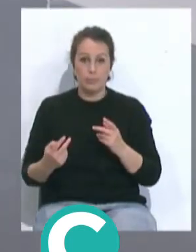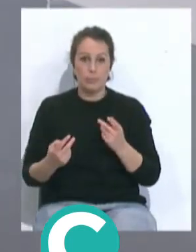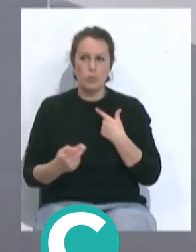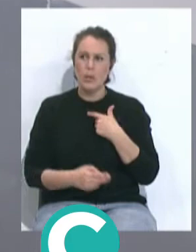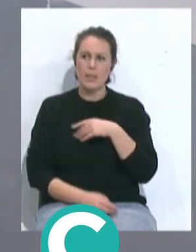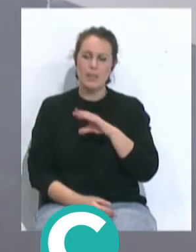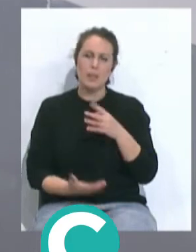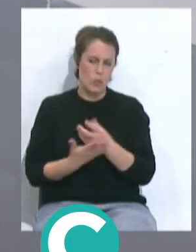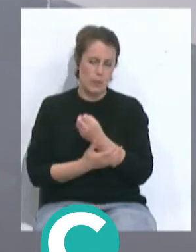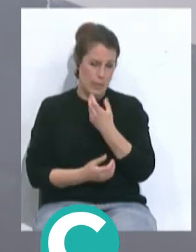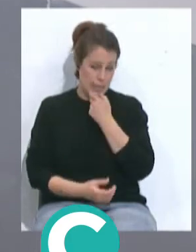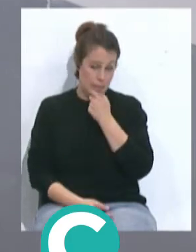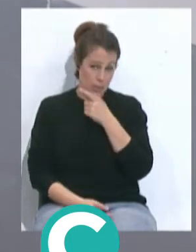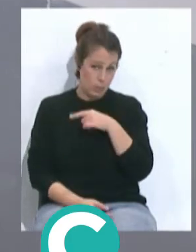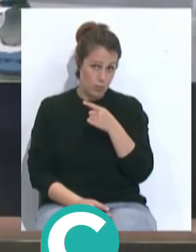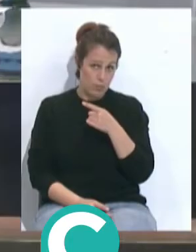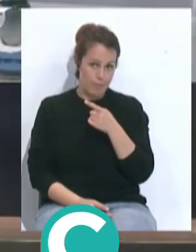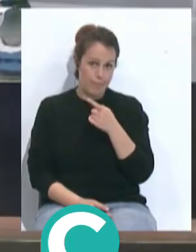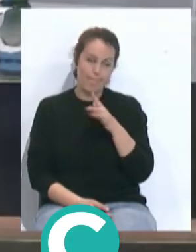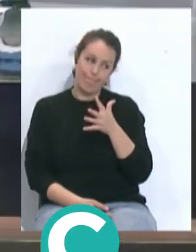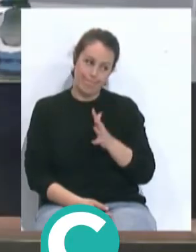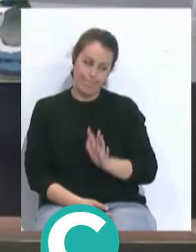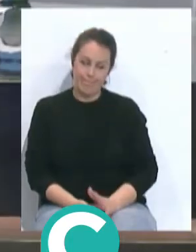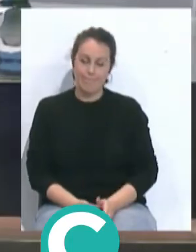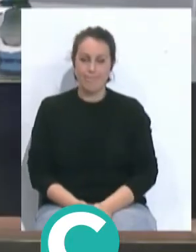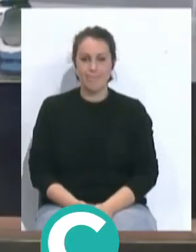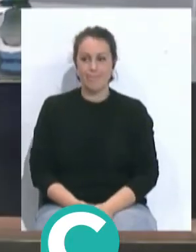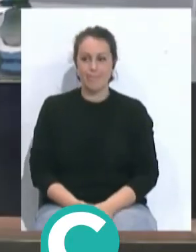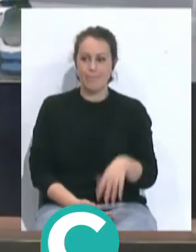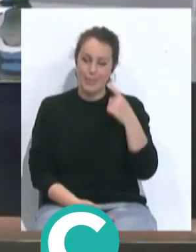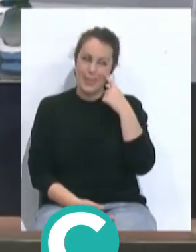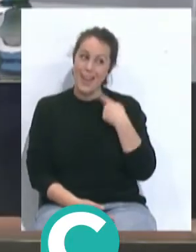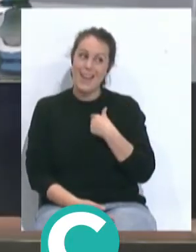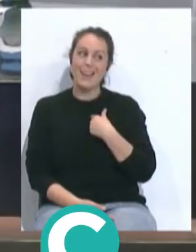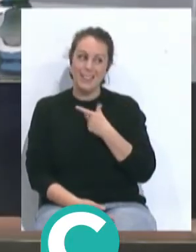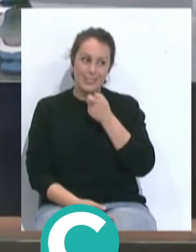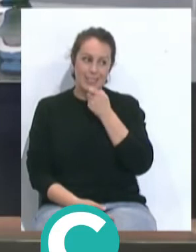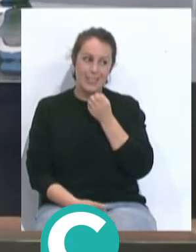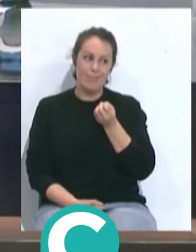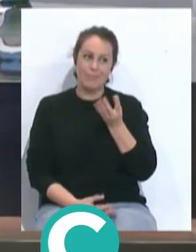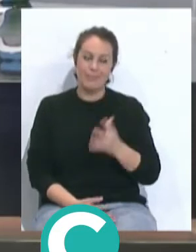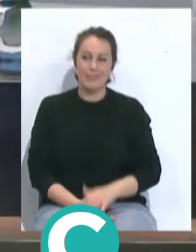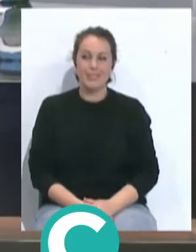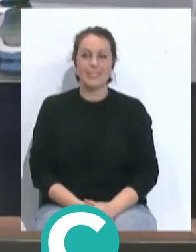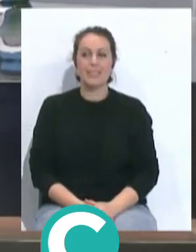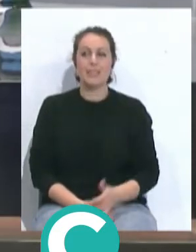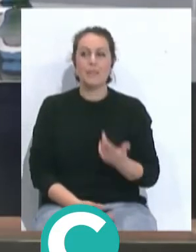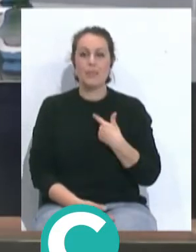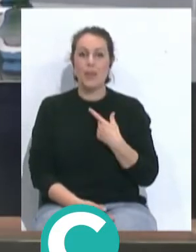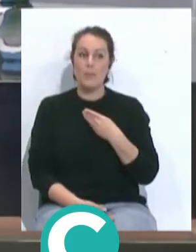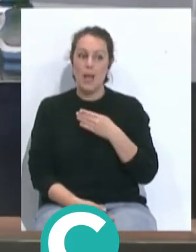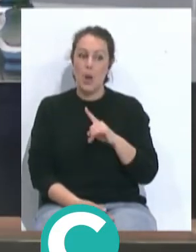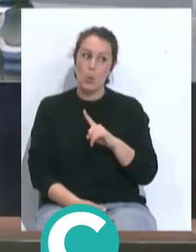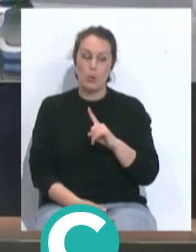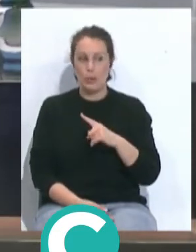Tú lo entendiste y todo viene en inglés, ¿no? Eh, más o menos. Mira cómo te saco ahí, Yo ni te juro. Ve uno, ve